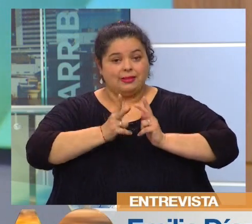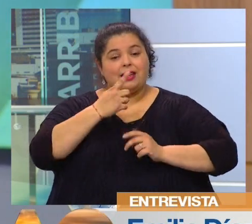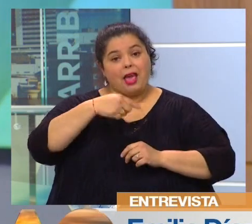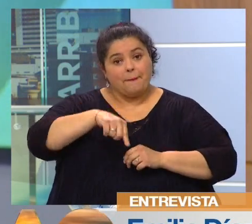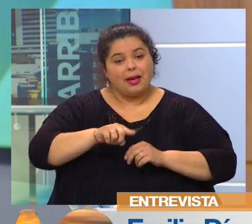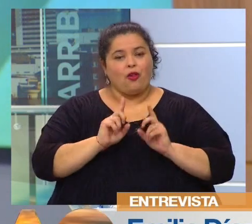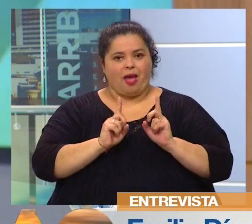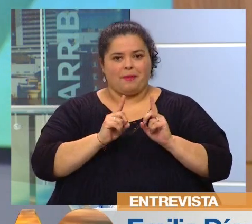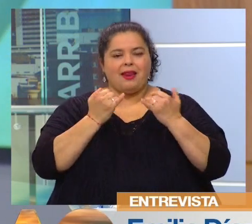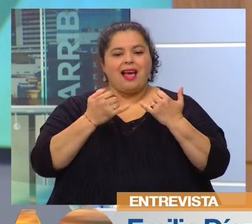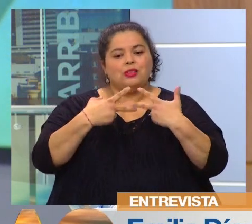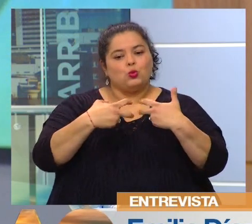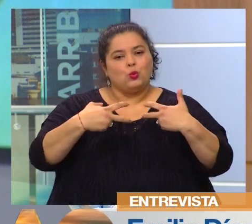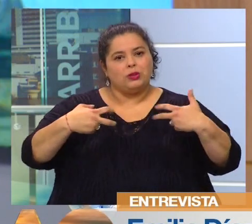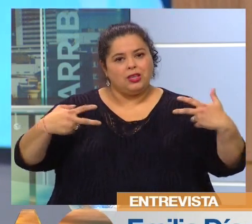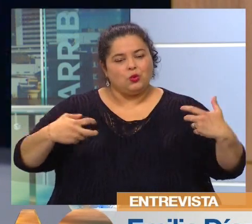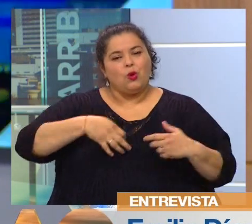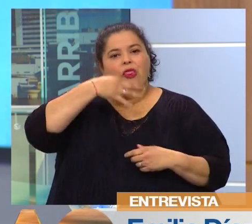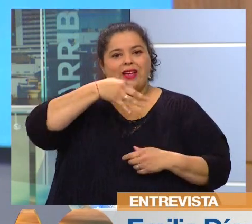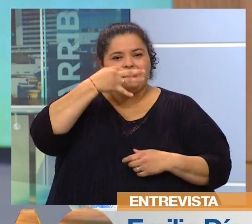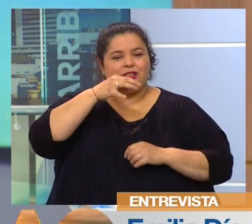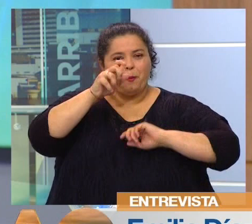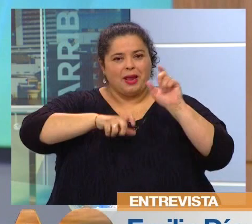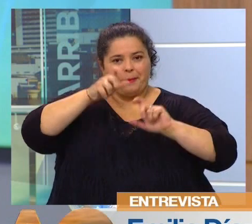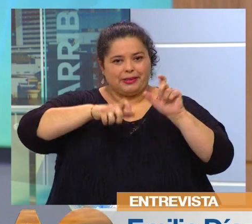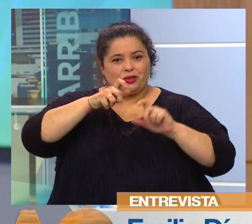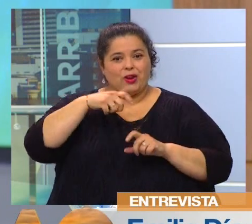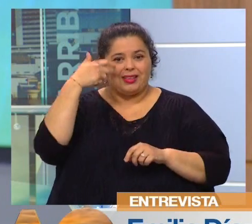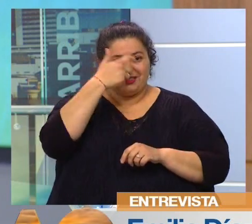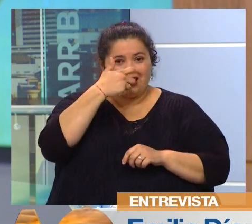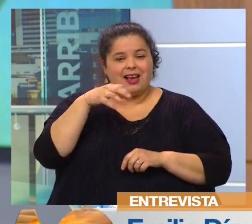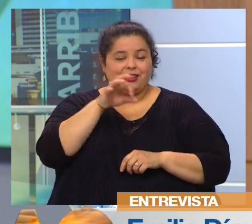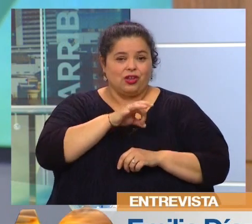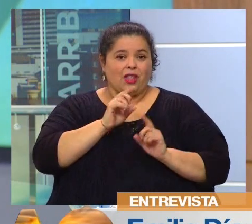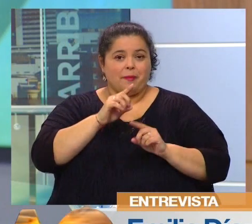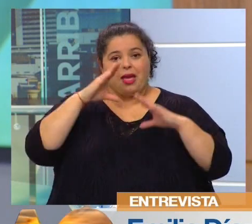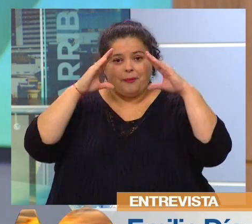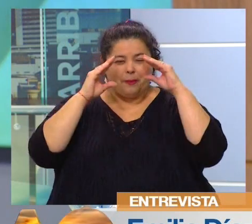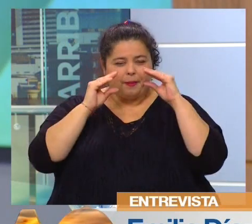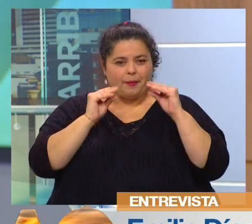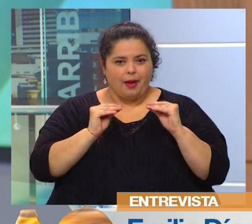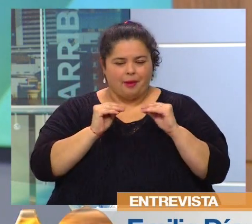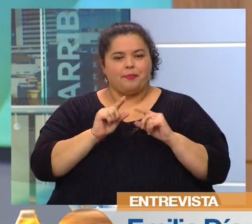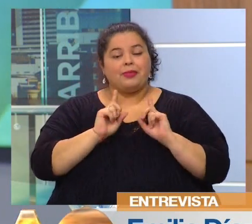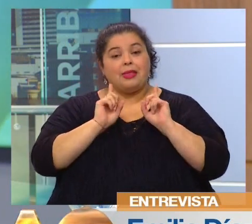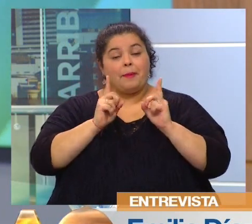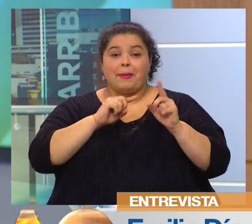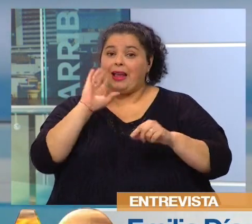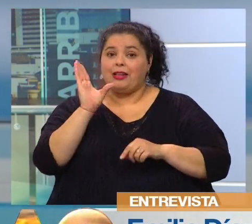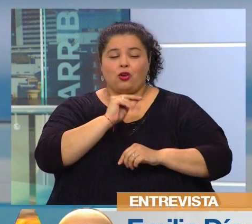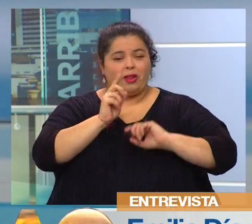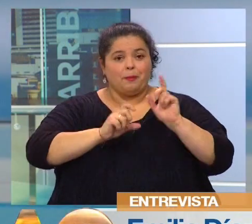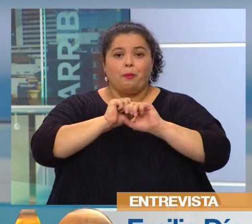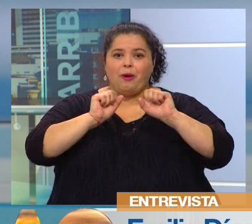subtítulos y audiodescripción para personas ciegas y sordas o, bueno, de baja visión también. Bien, para que todos podamos acceder